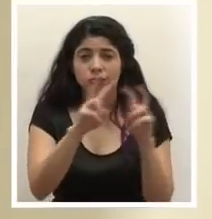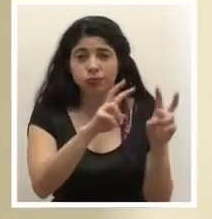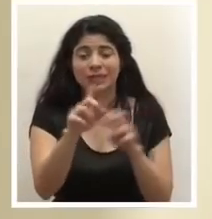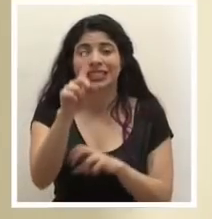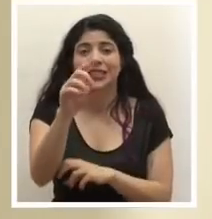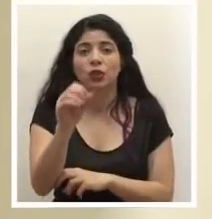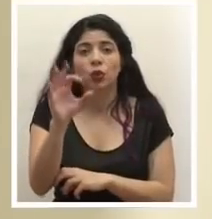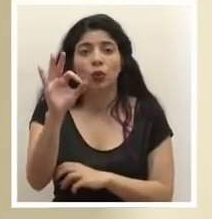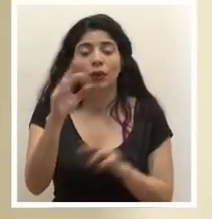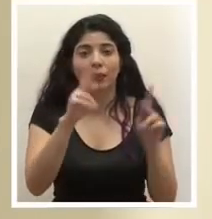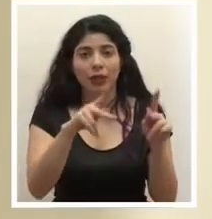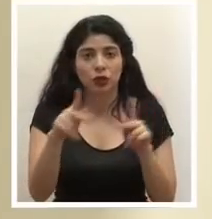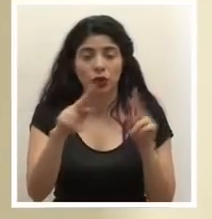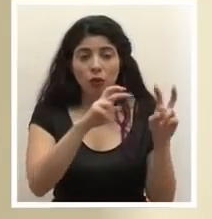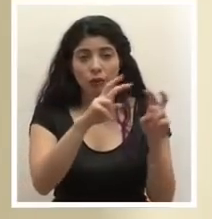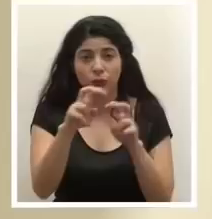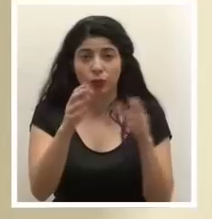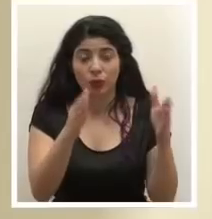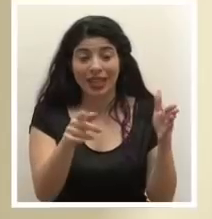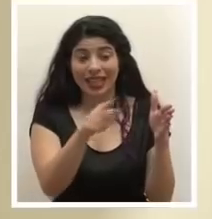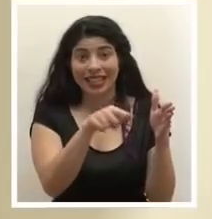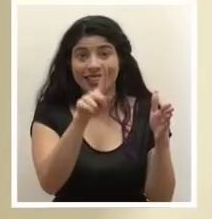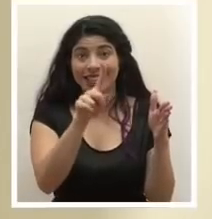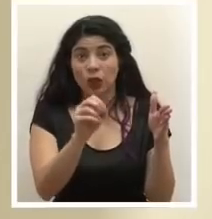109 personas, dentro de los cuales